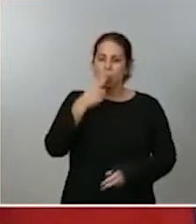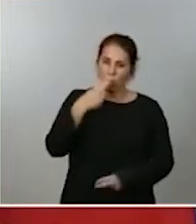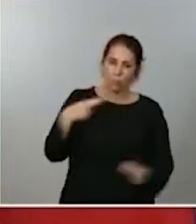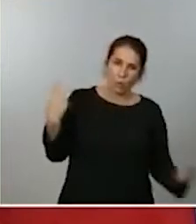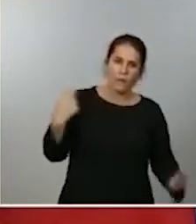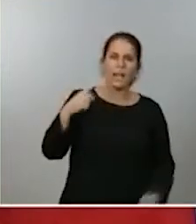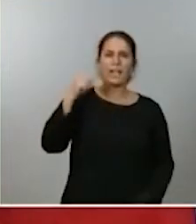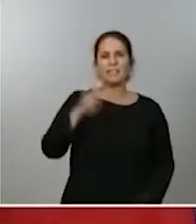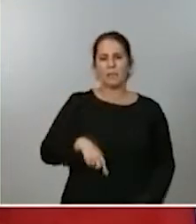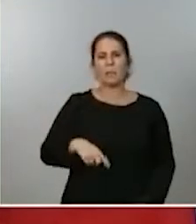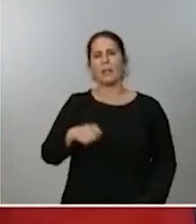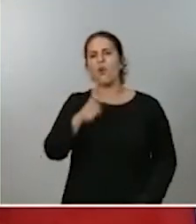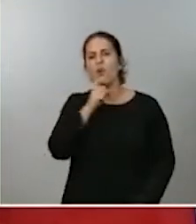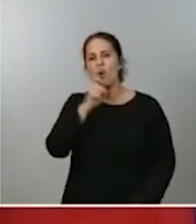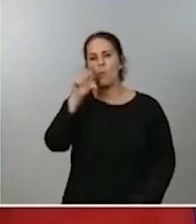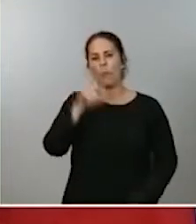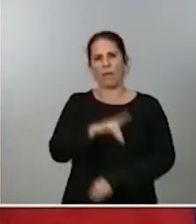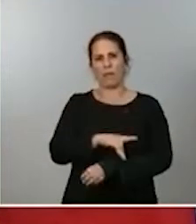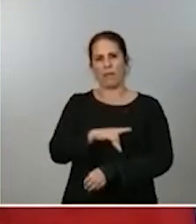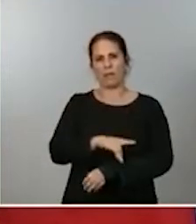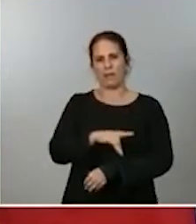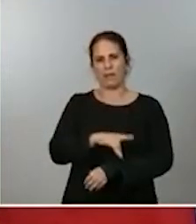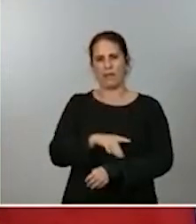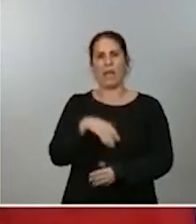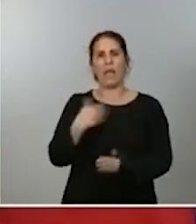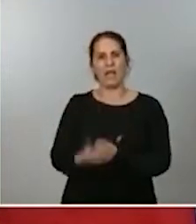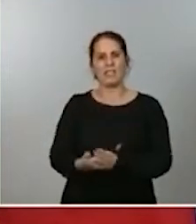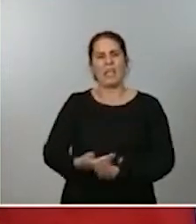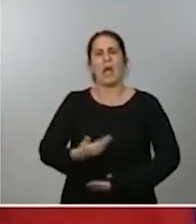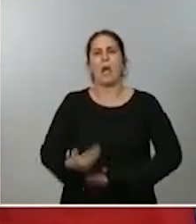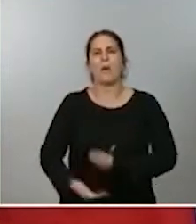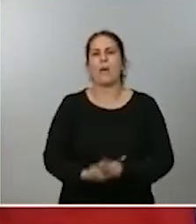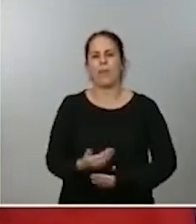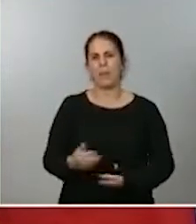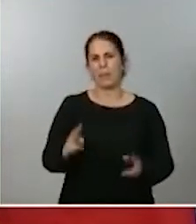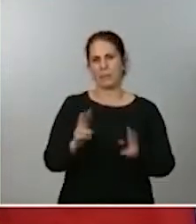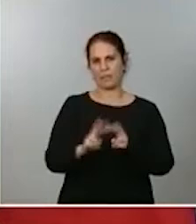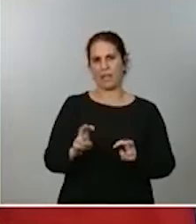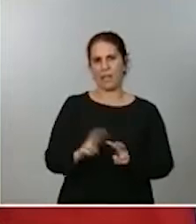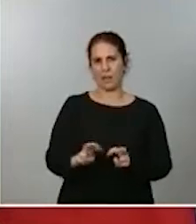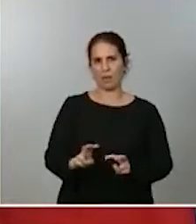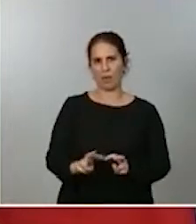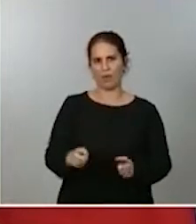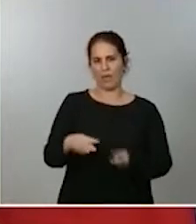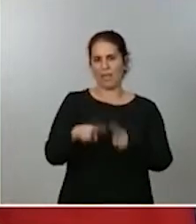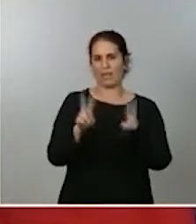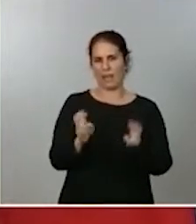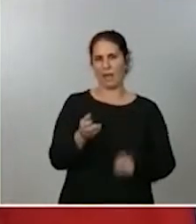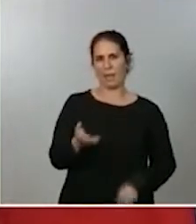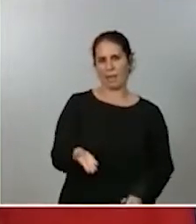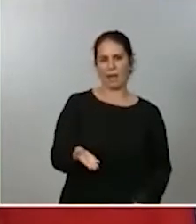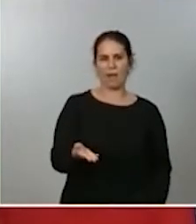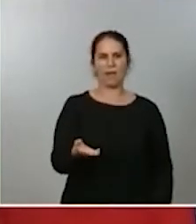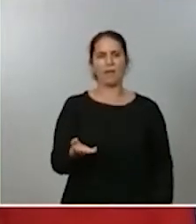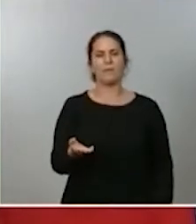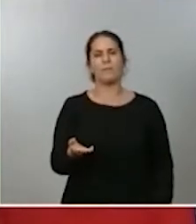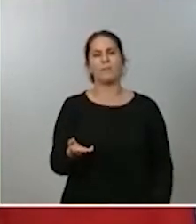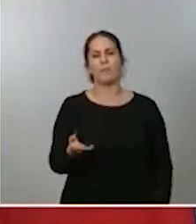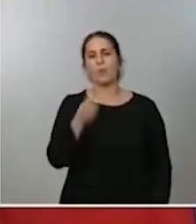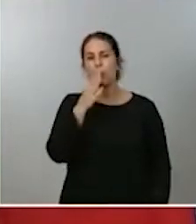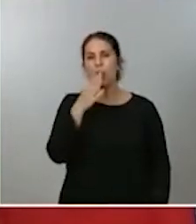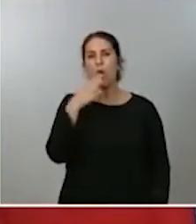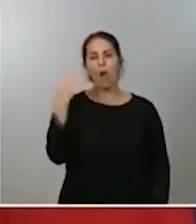propio paciente y de avance de la investigación que ojalá y ahí tenemos toda nuestra ilusión ojalá